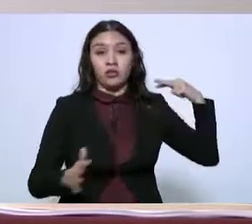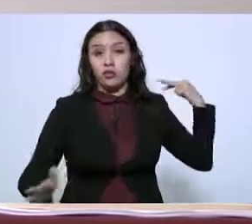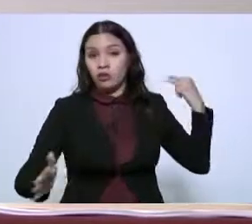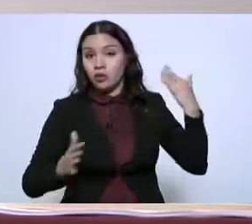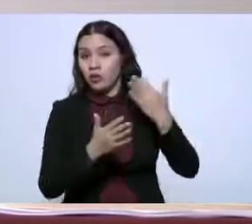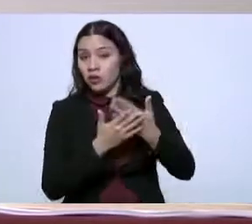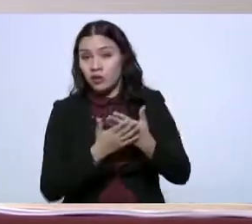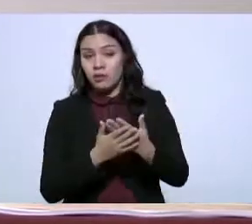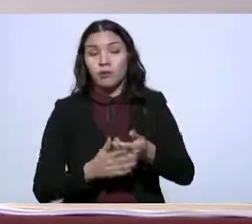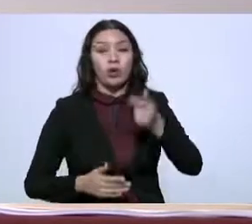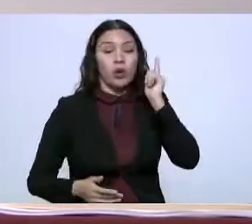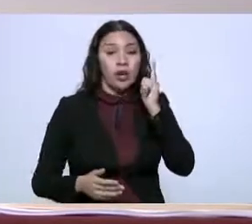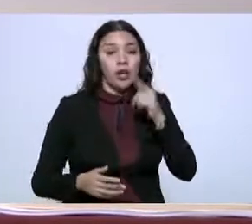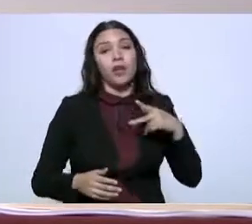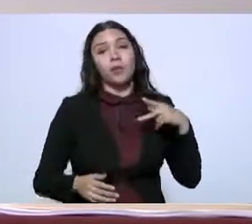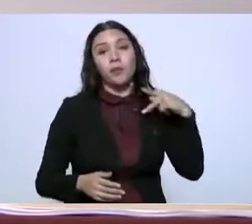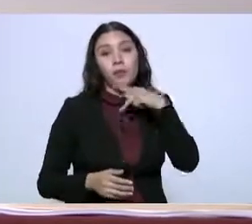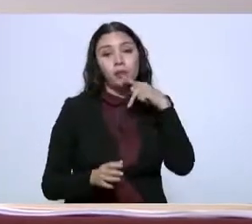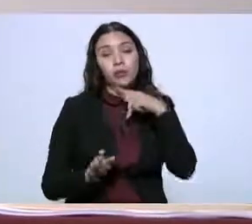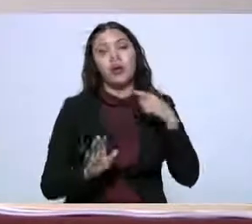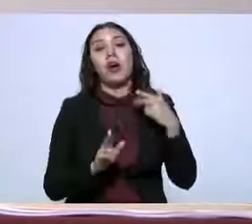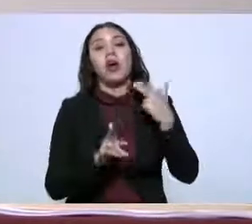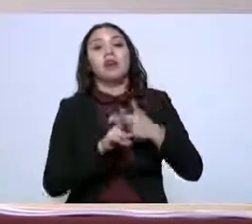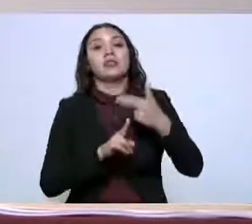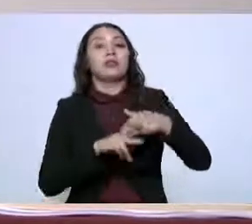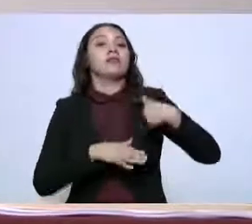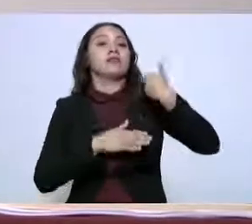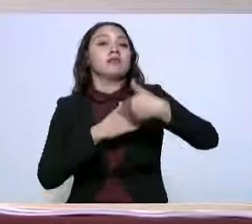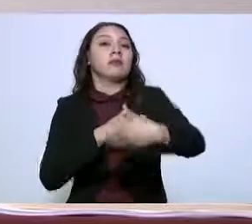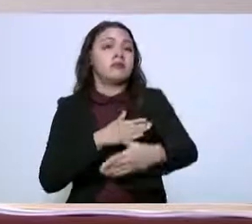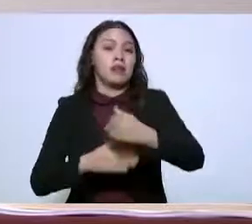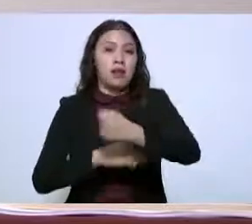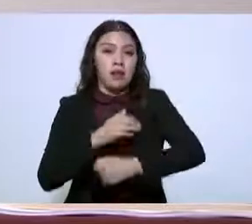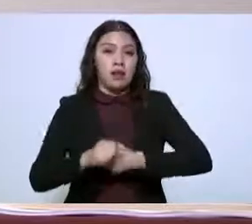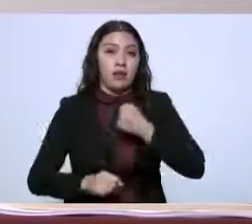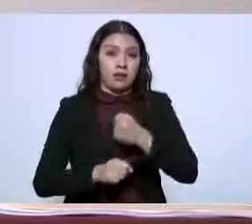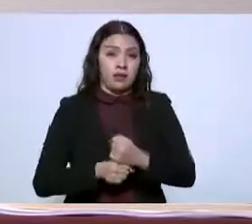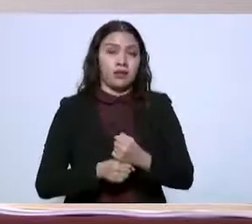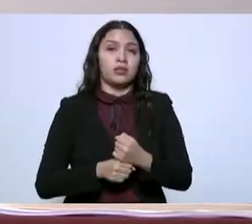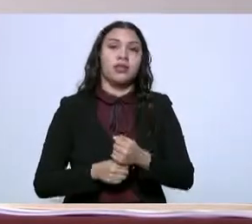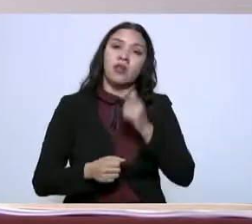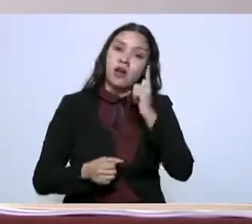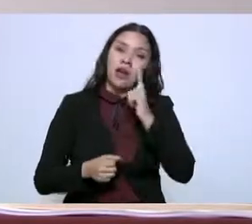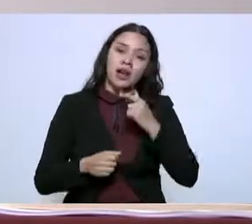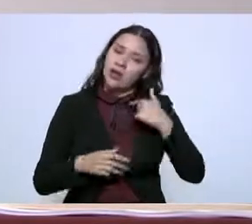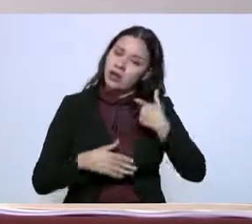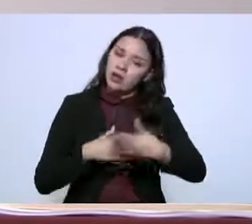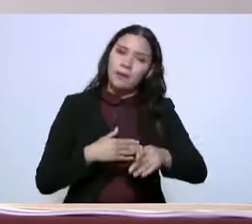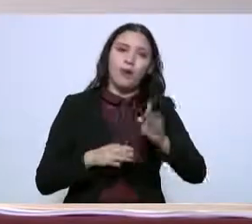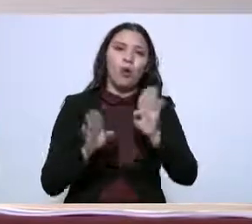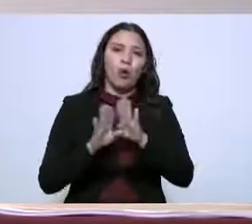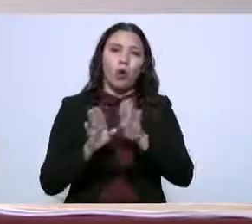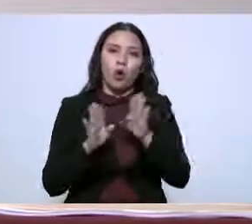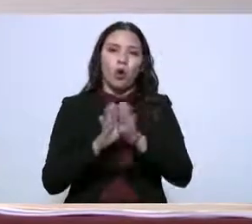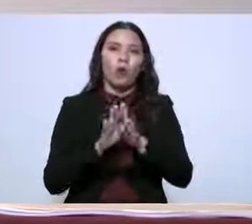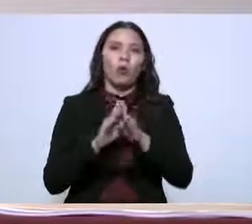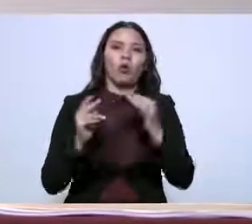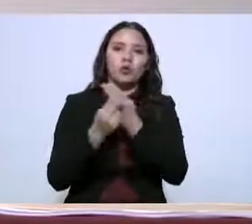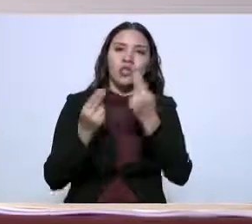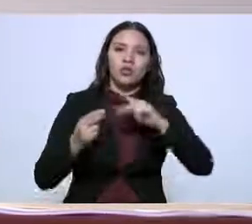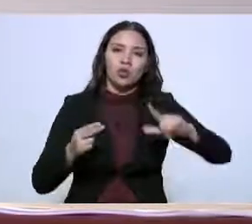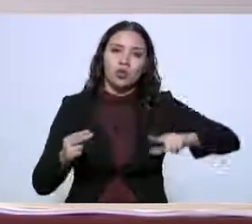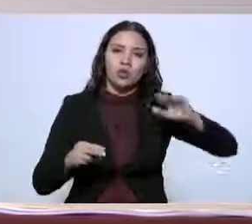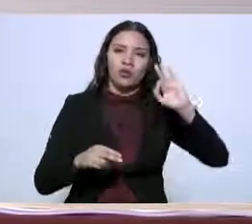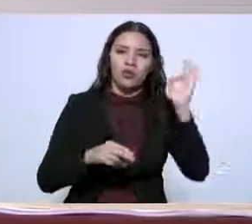en la proyección que se puede estar haciendo en lo que resta de esta administración y que se ha caracterizado por su